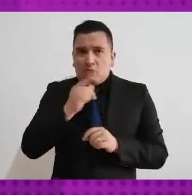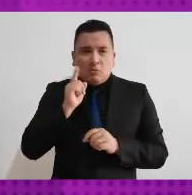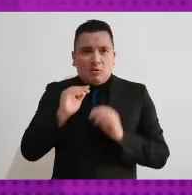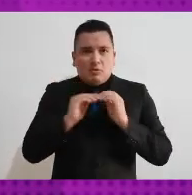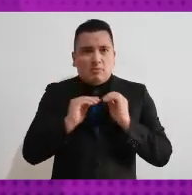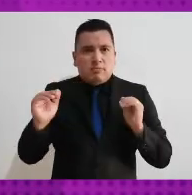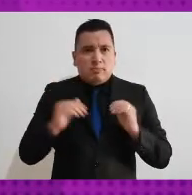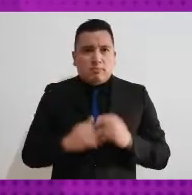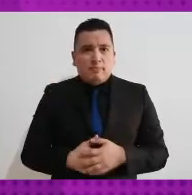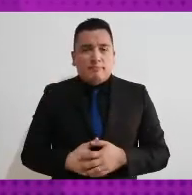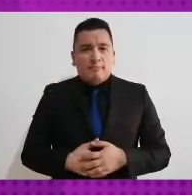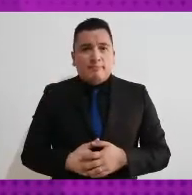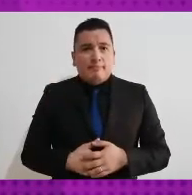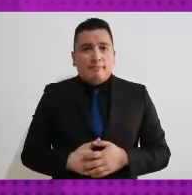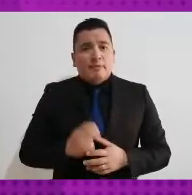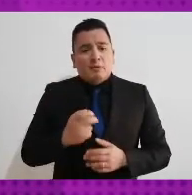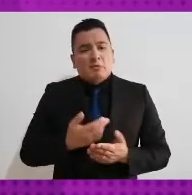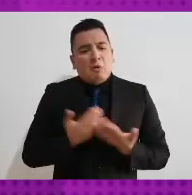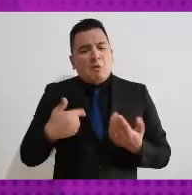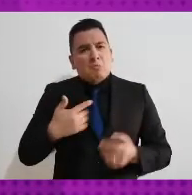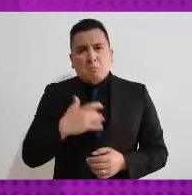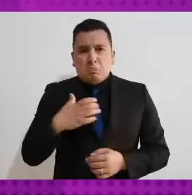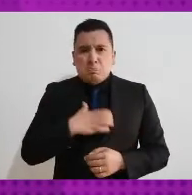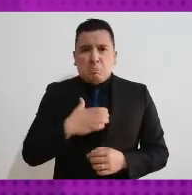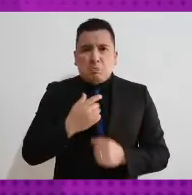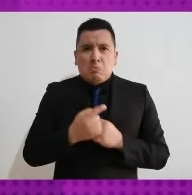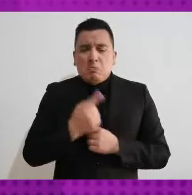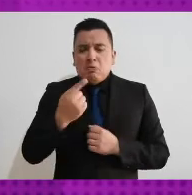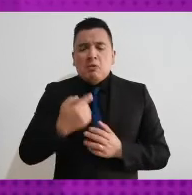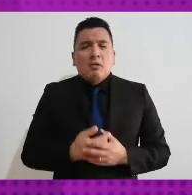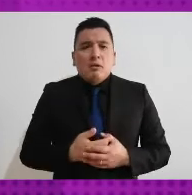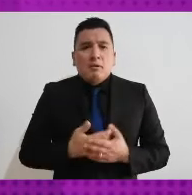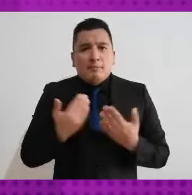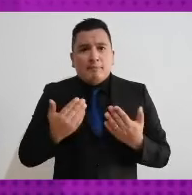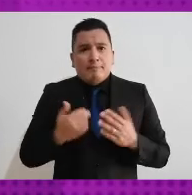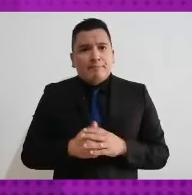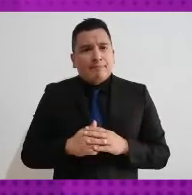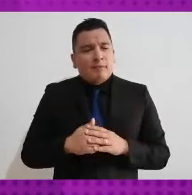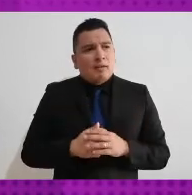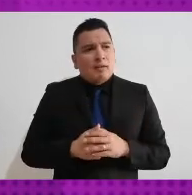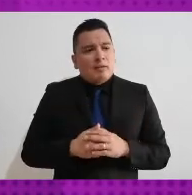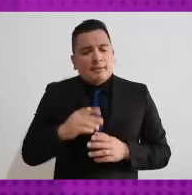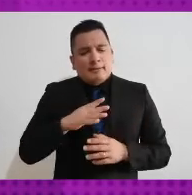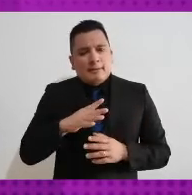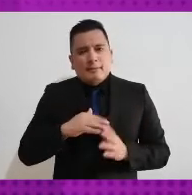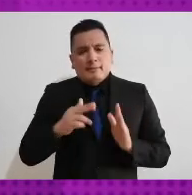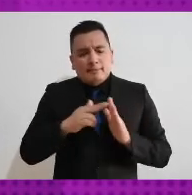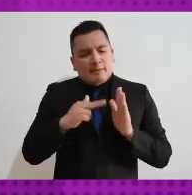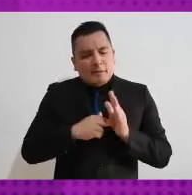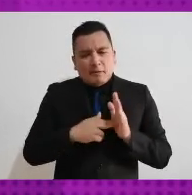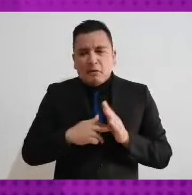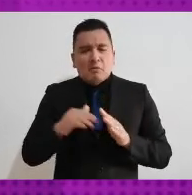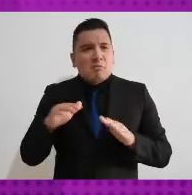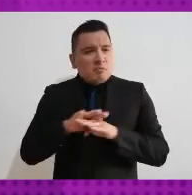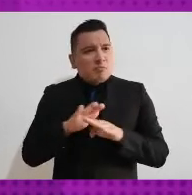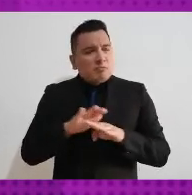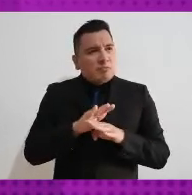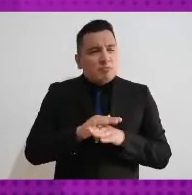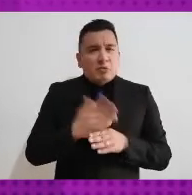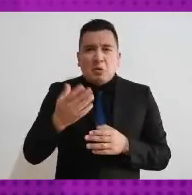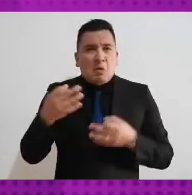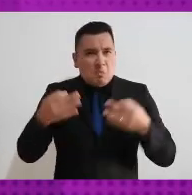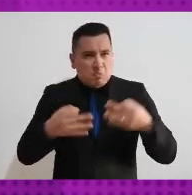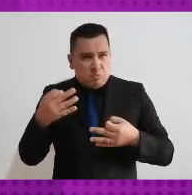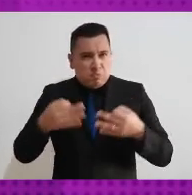el principio de paridad. Y me da mucho gusto ahora ver que los criterios jurisdiccionales han avanzado en ese sentido. Se